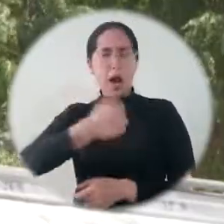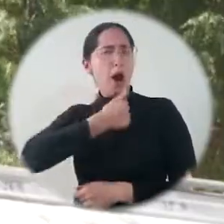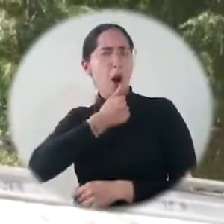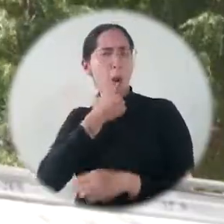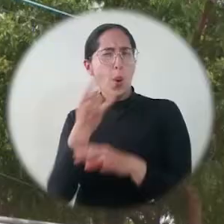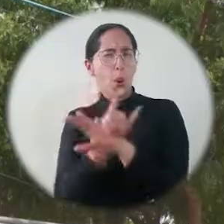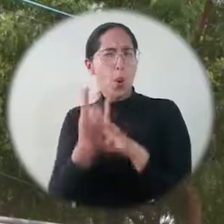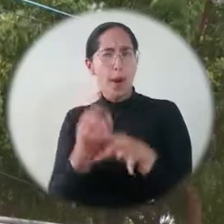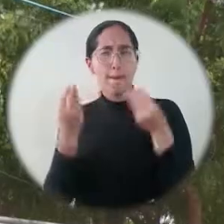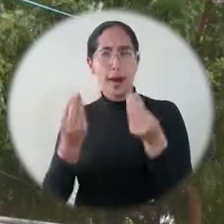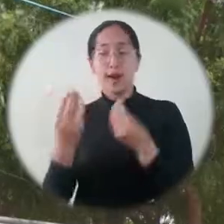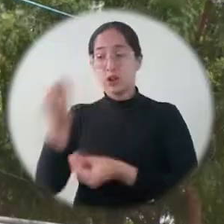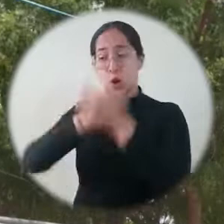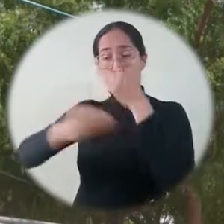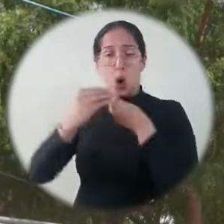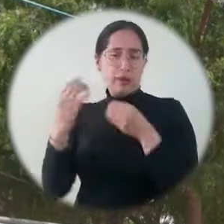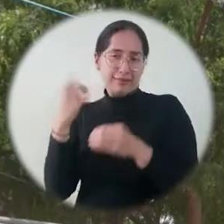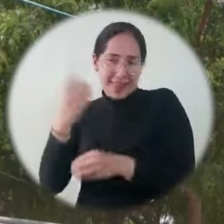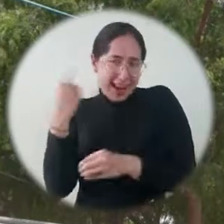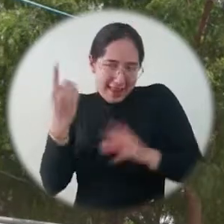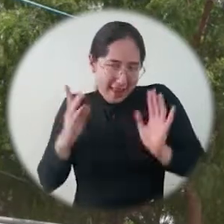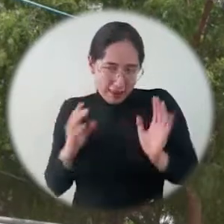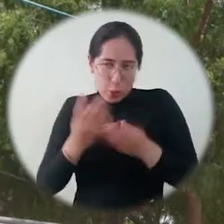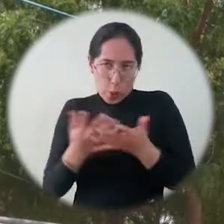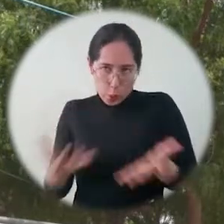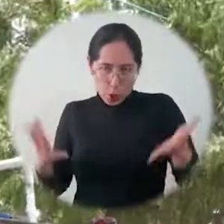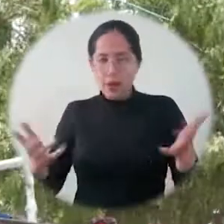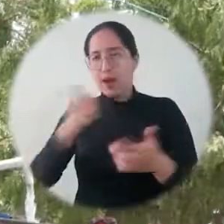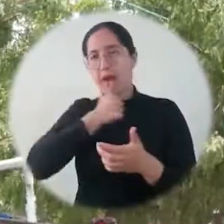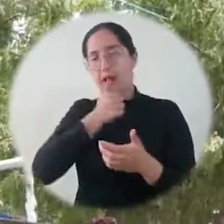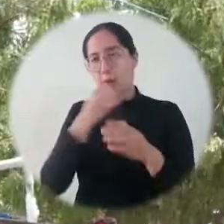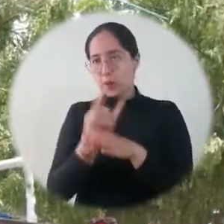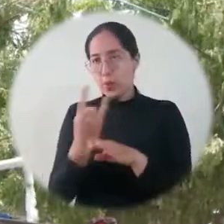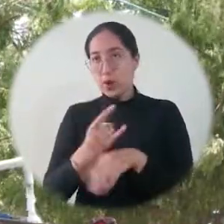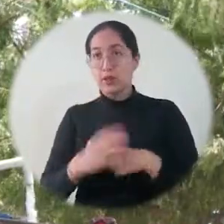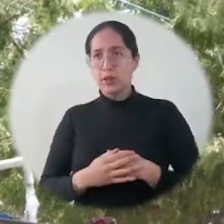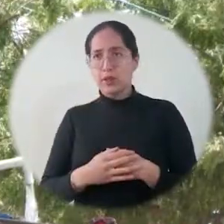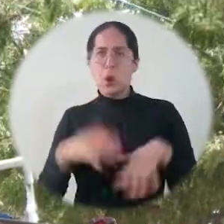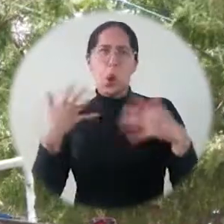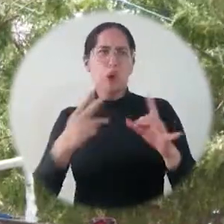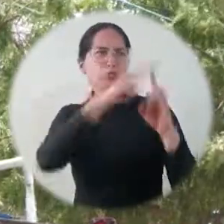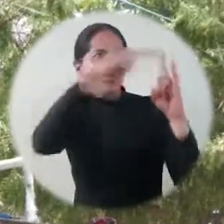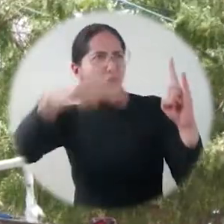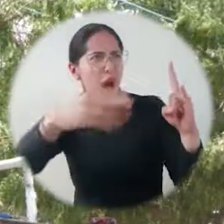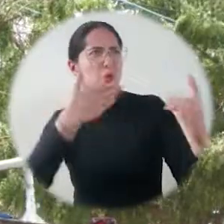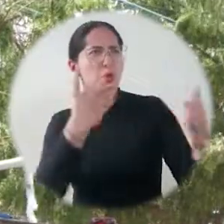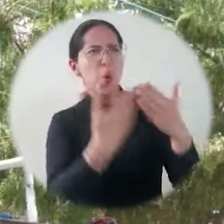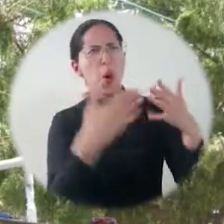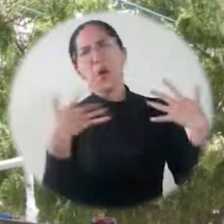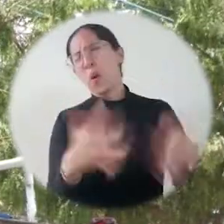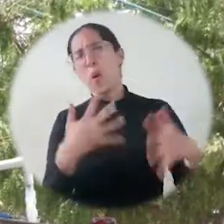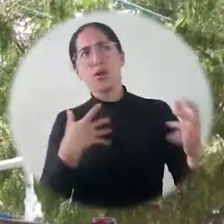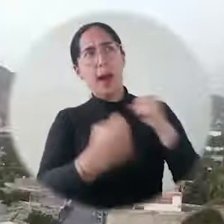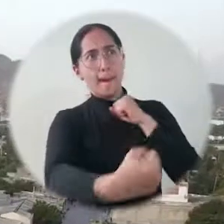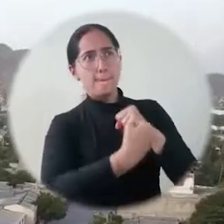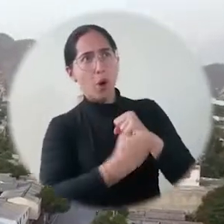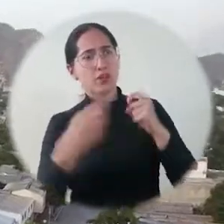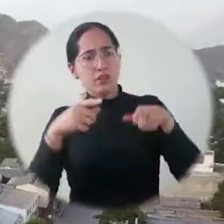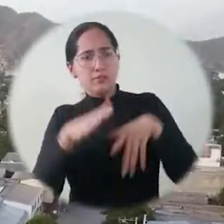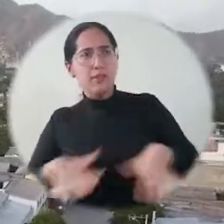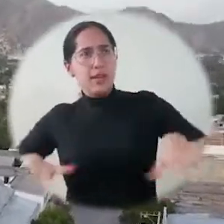consumo como tal Se le agradece a la Universidad de Magdalena por este aporte Ya que nos facilita mucho la vida a los del barrio